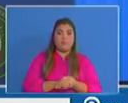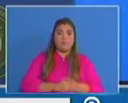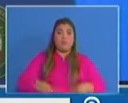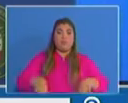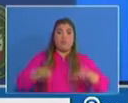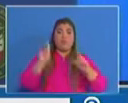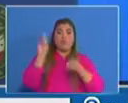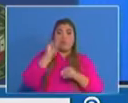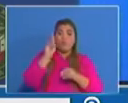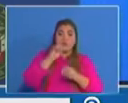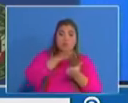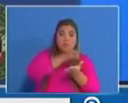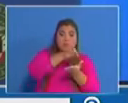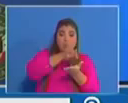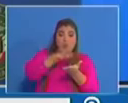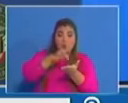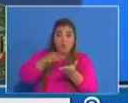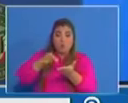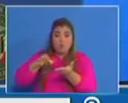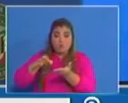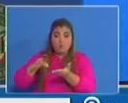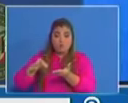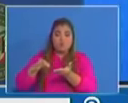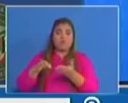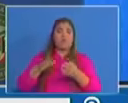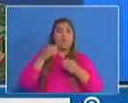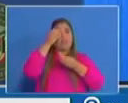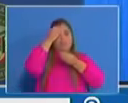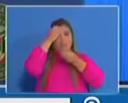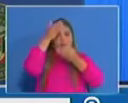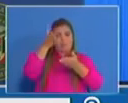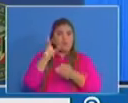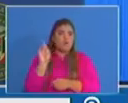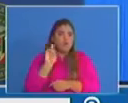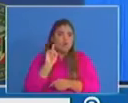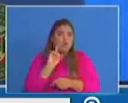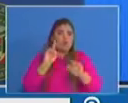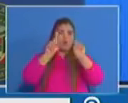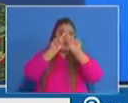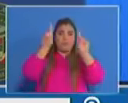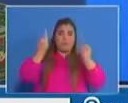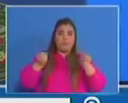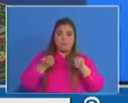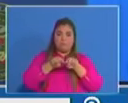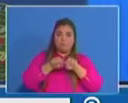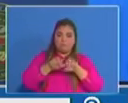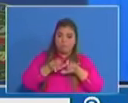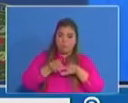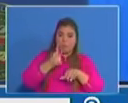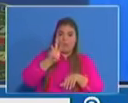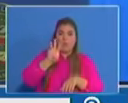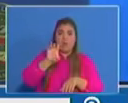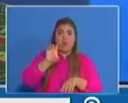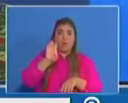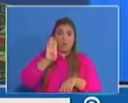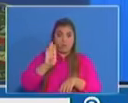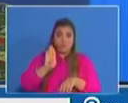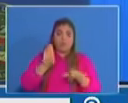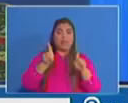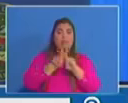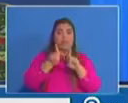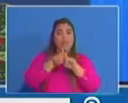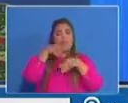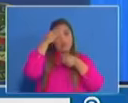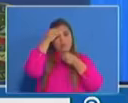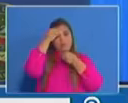como es costumbre, se las vamos a presentar en el reporte del Ministerio de